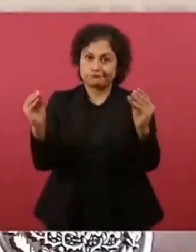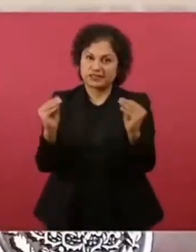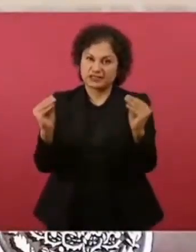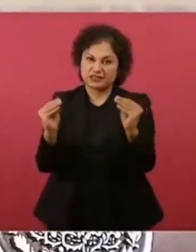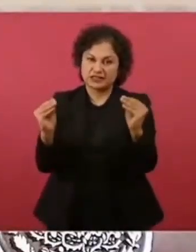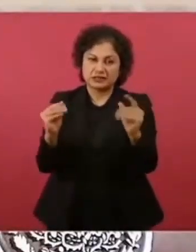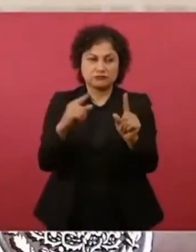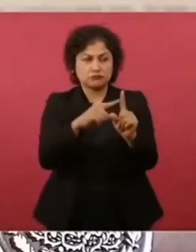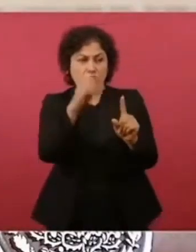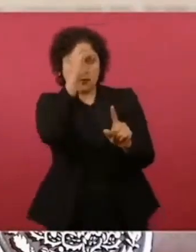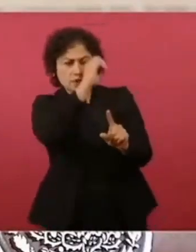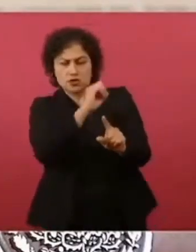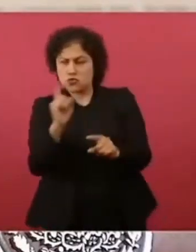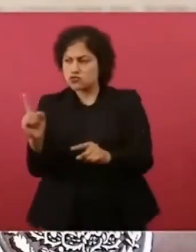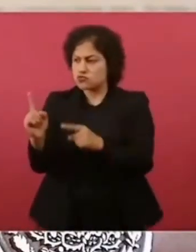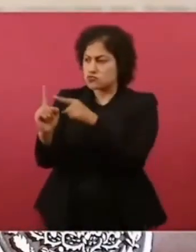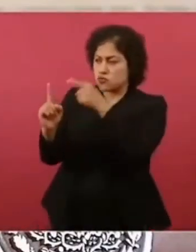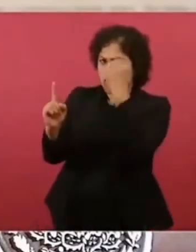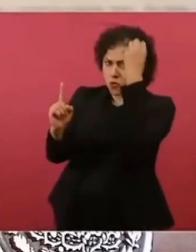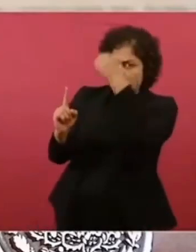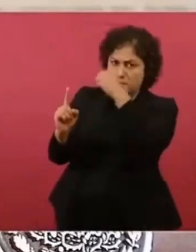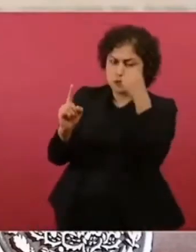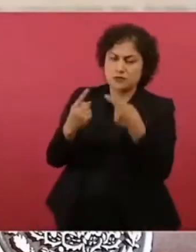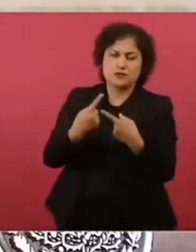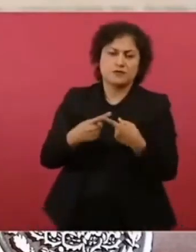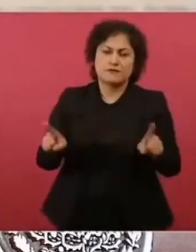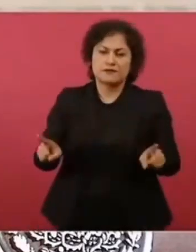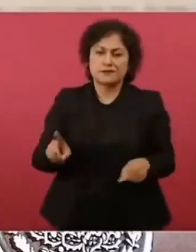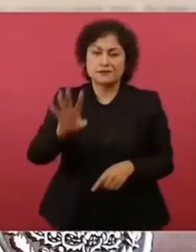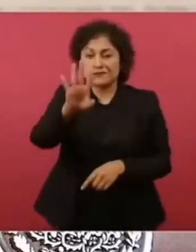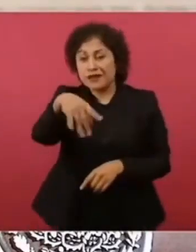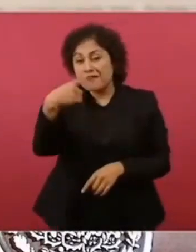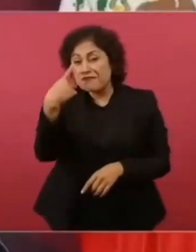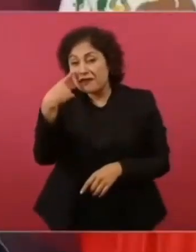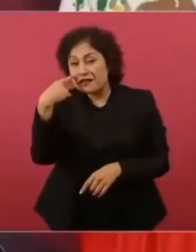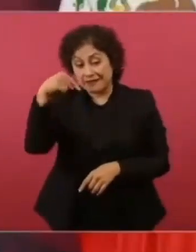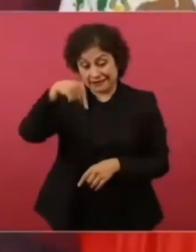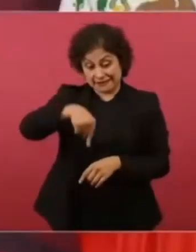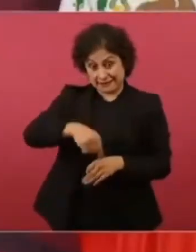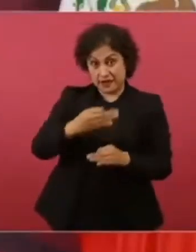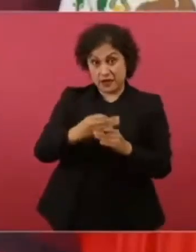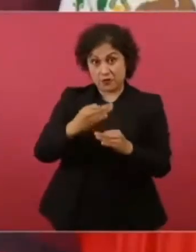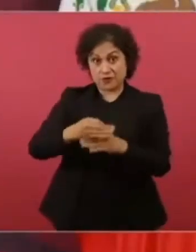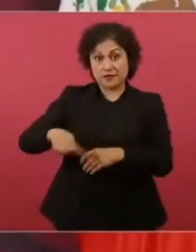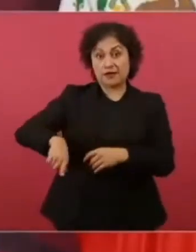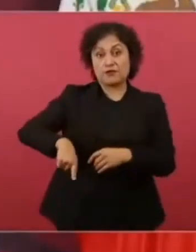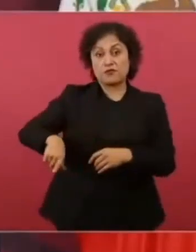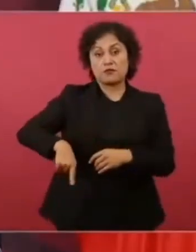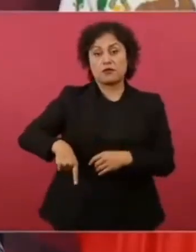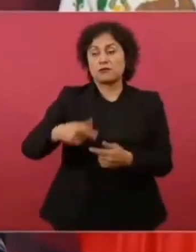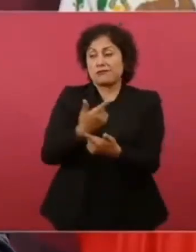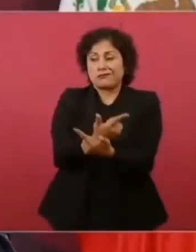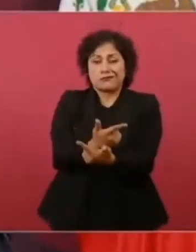este es un gobierno de mujeres y de hombres libres yo siempre este